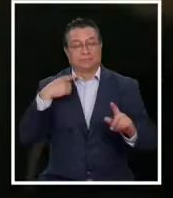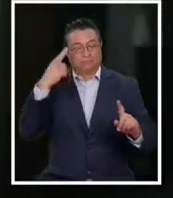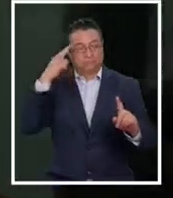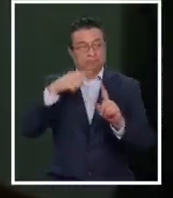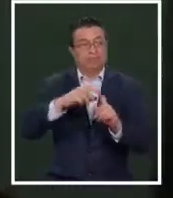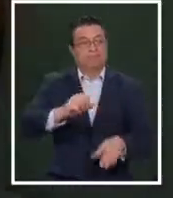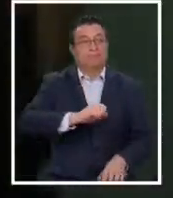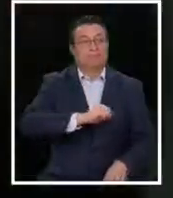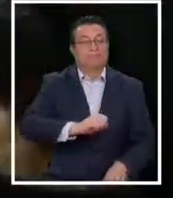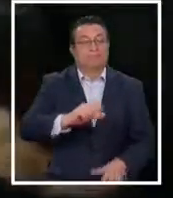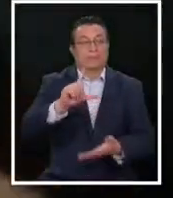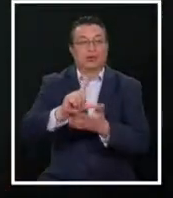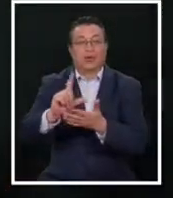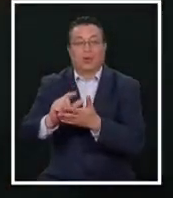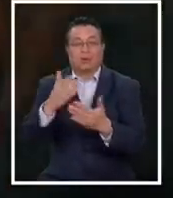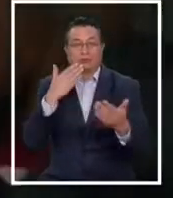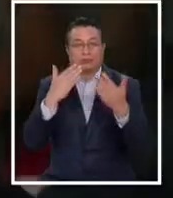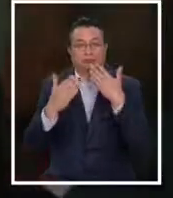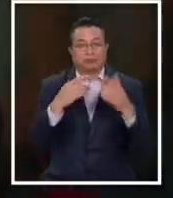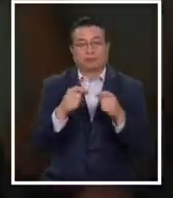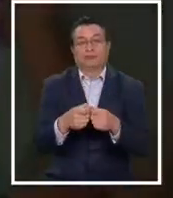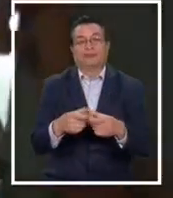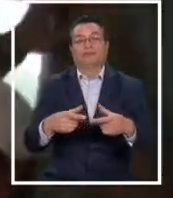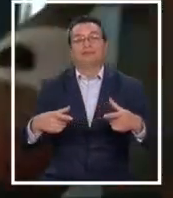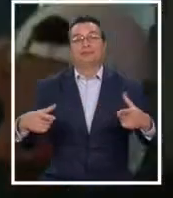poner freno a estos lugares de contagio masivo.